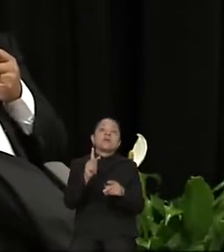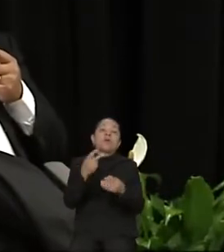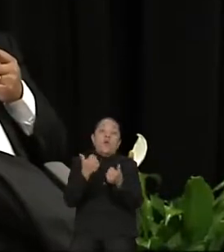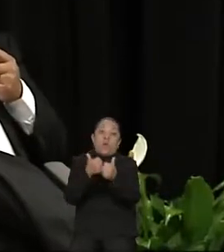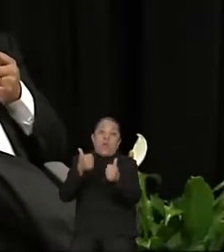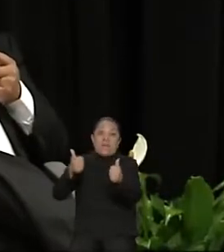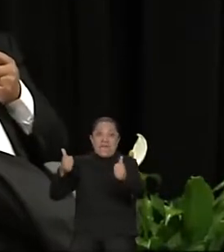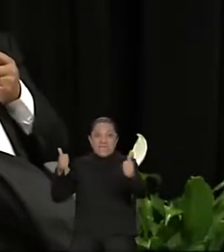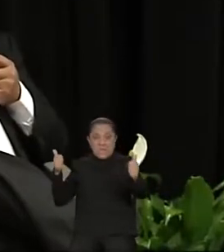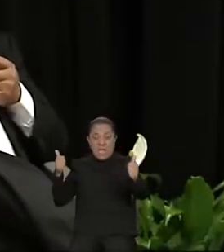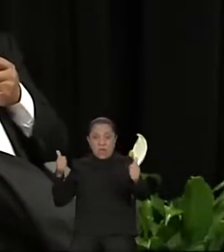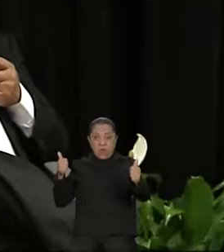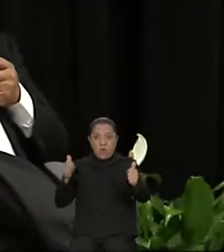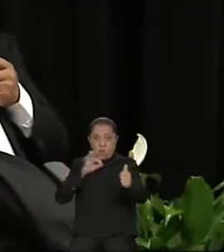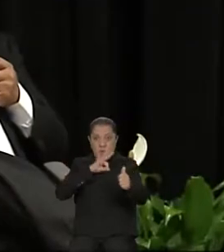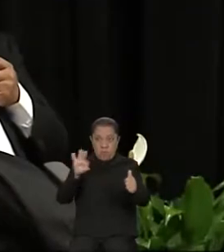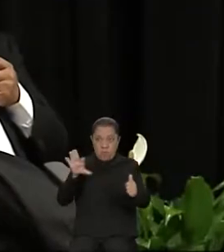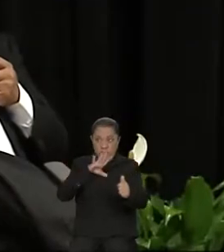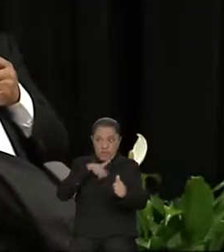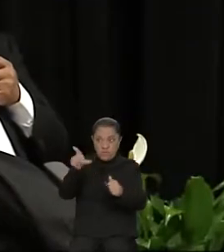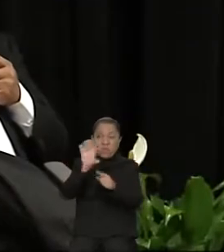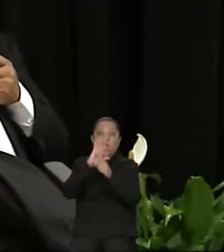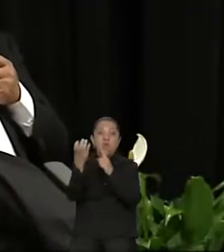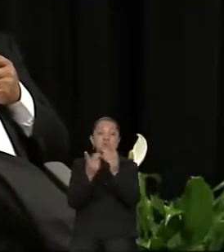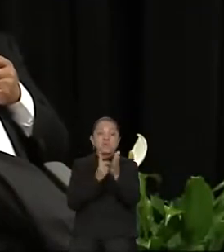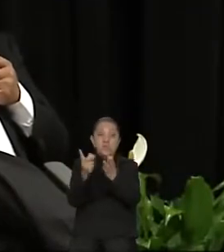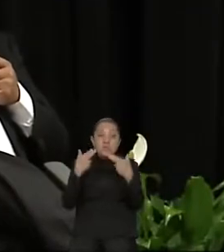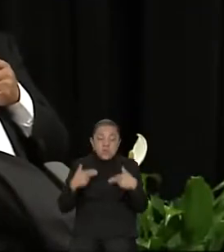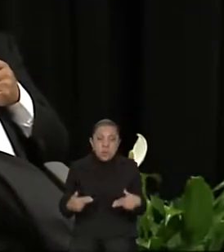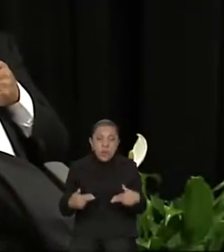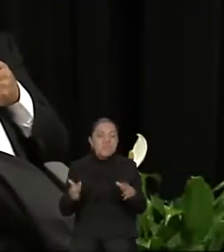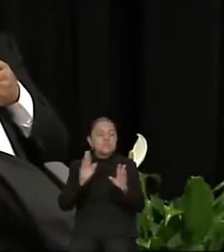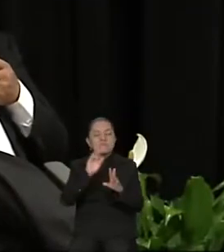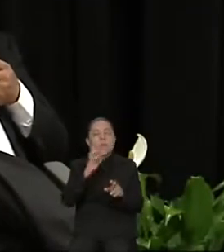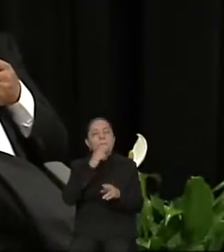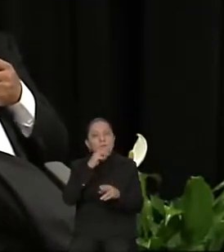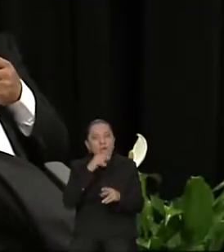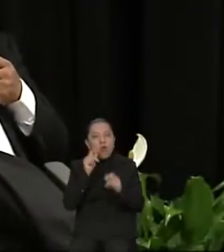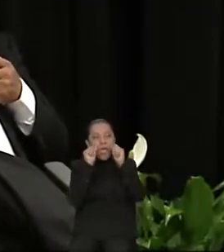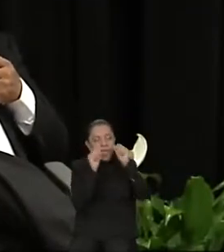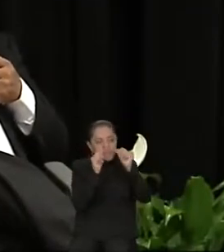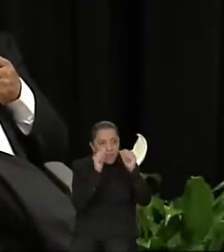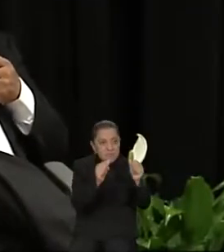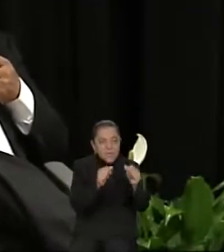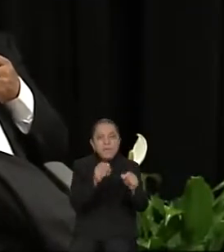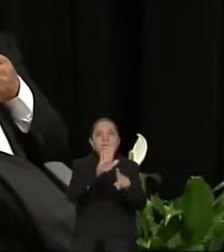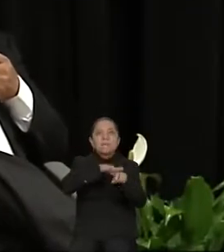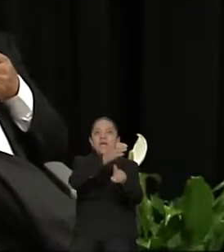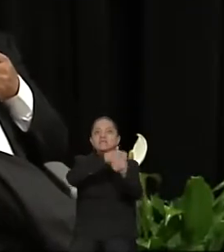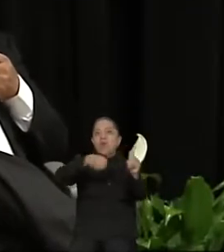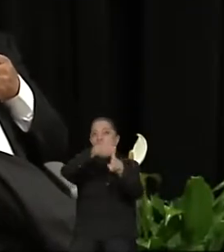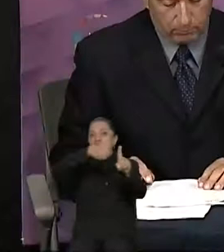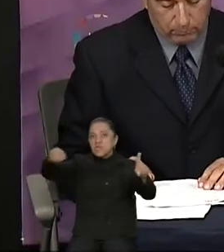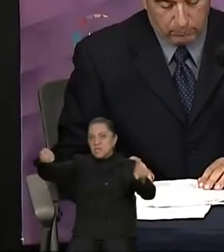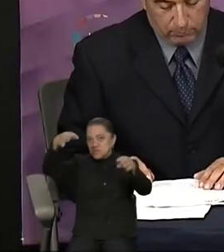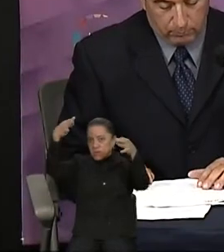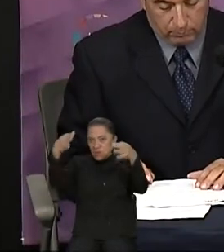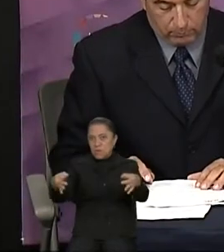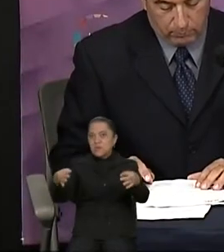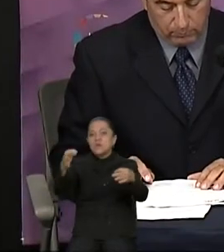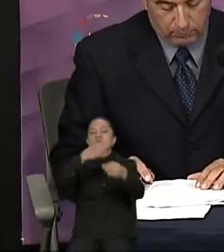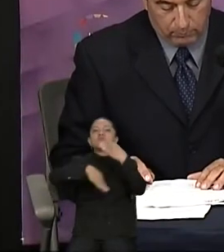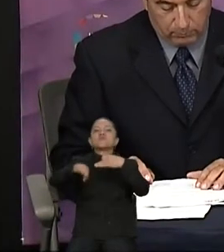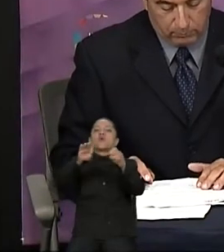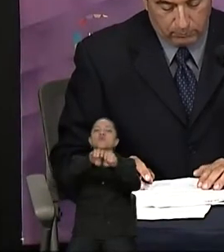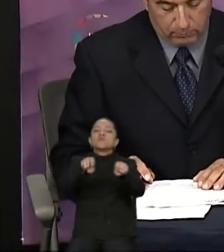Humanos y legislar para una mejor y una mayor coordinación y que sea efectiva entre los distintos cuerpos policiales. Gracias,